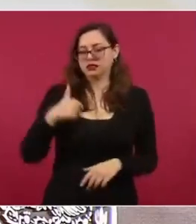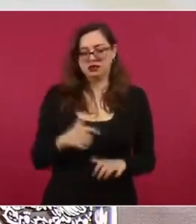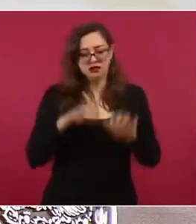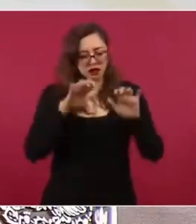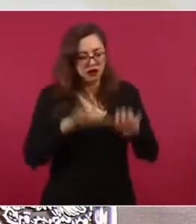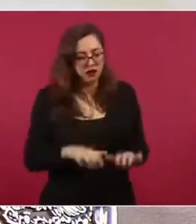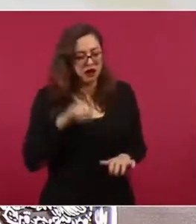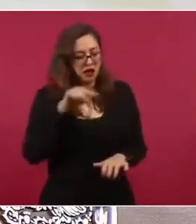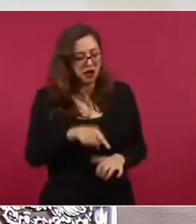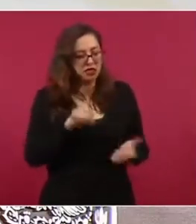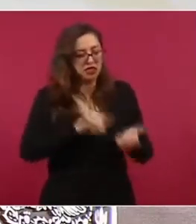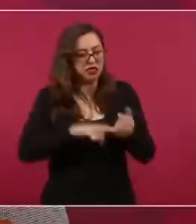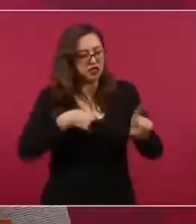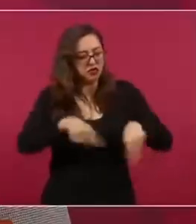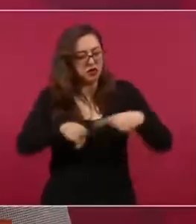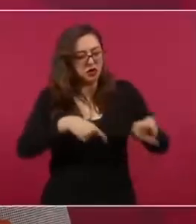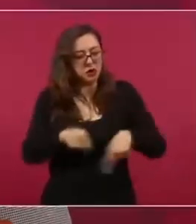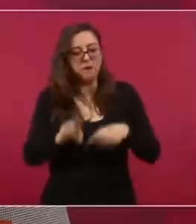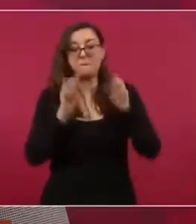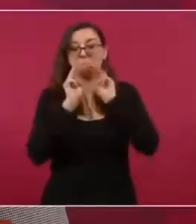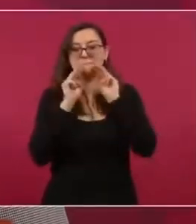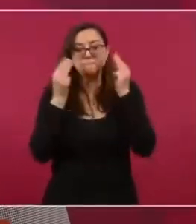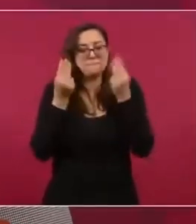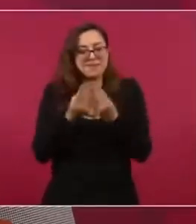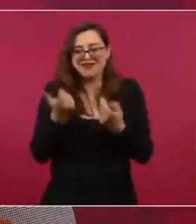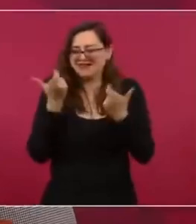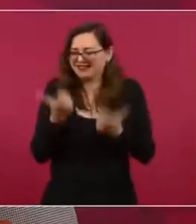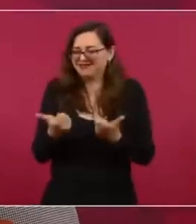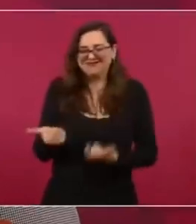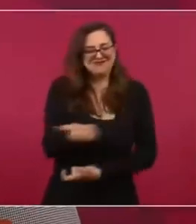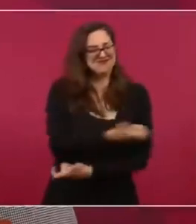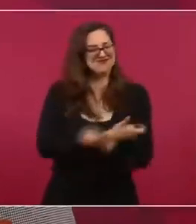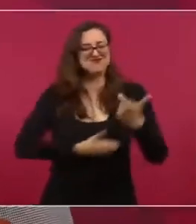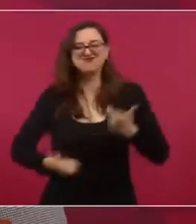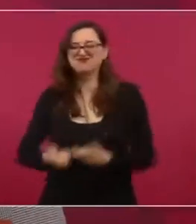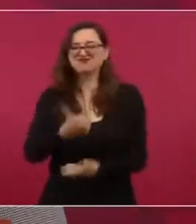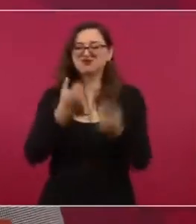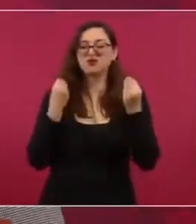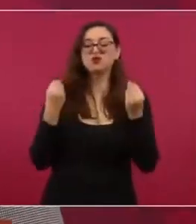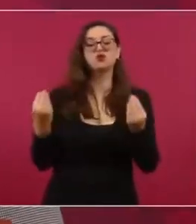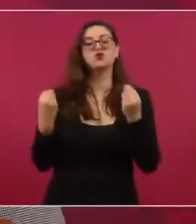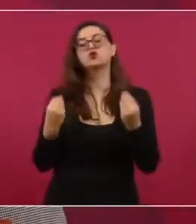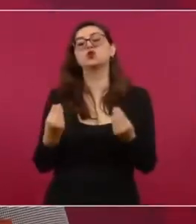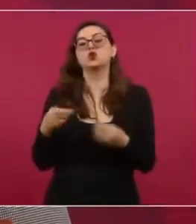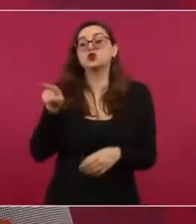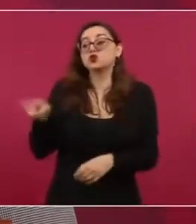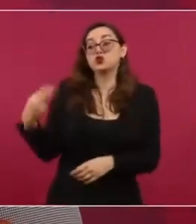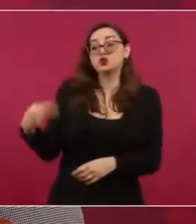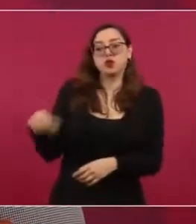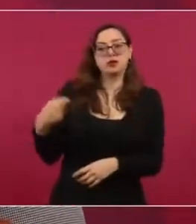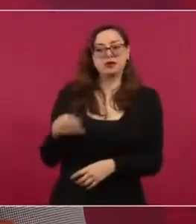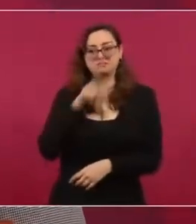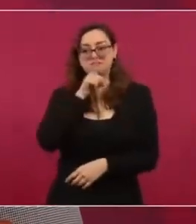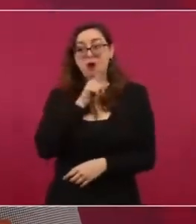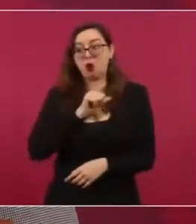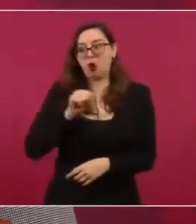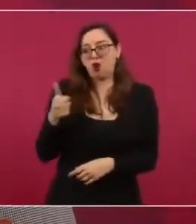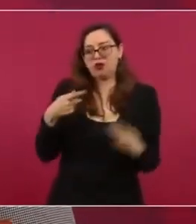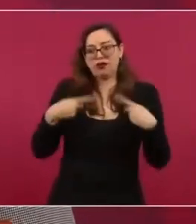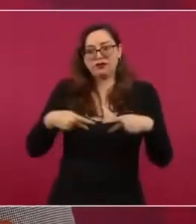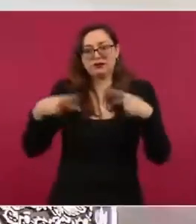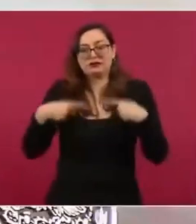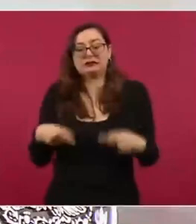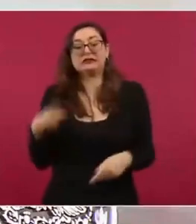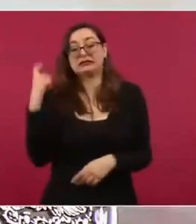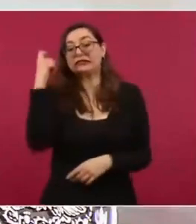gol, como uno de los operadores promotores con más transacciones que lo hacen a través de prestanombres, esto es importante. Llegar a ellos es muy